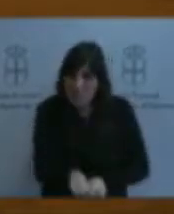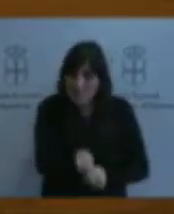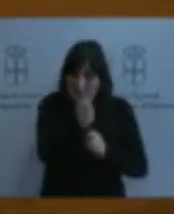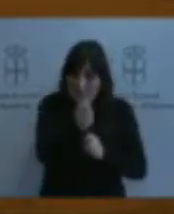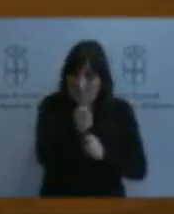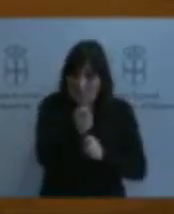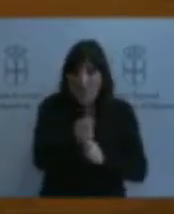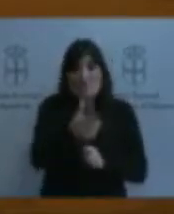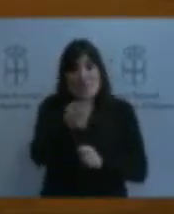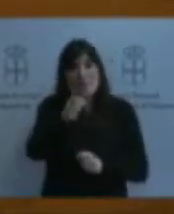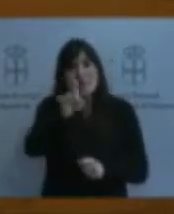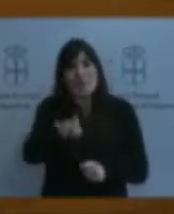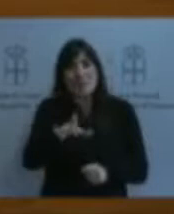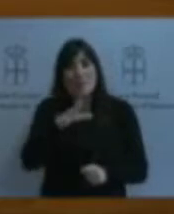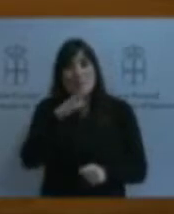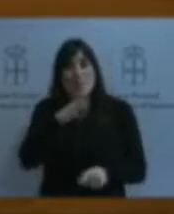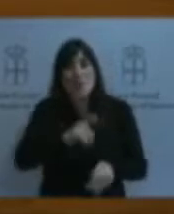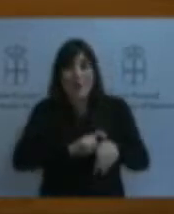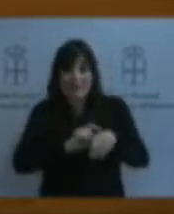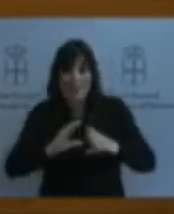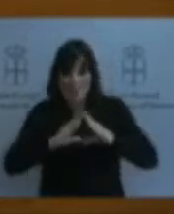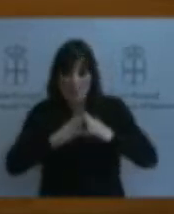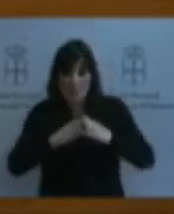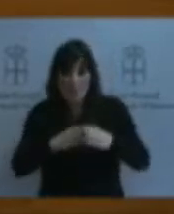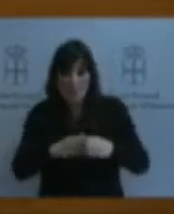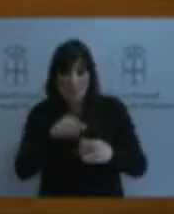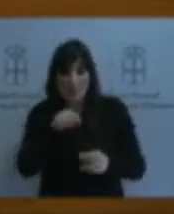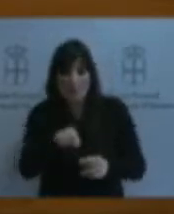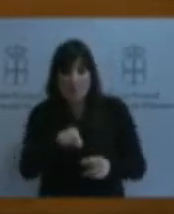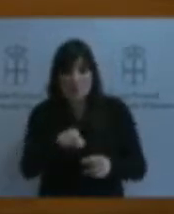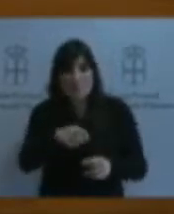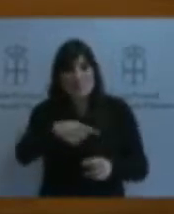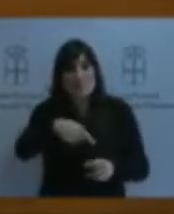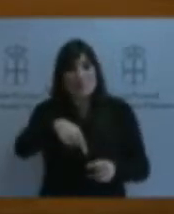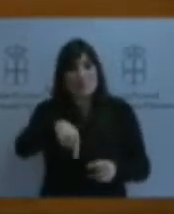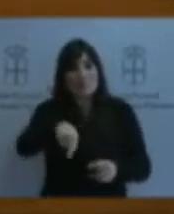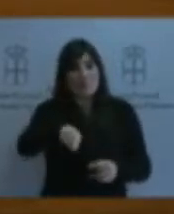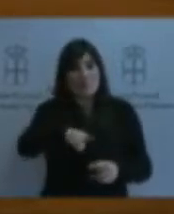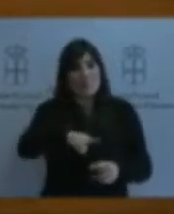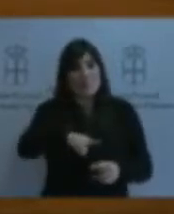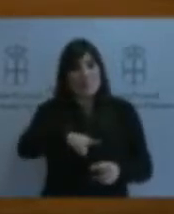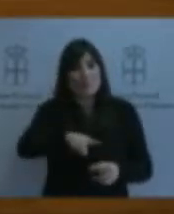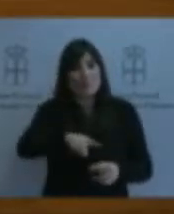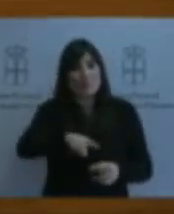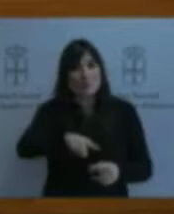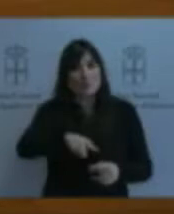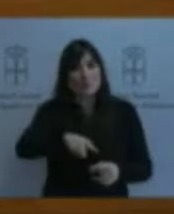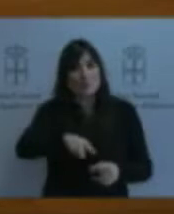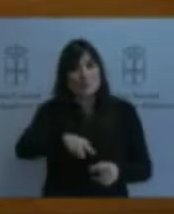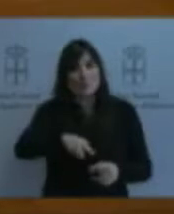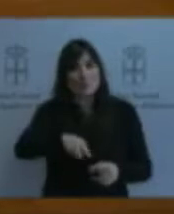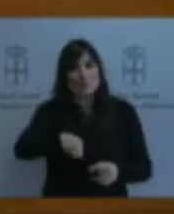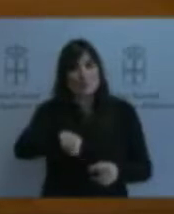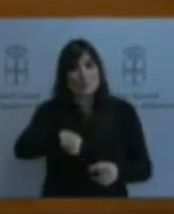embarcaciones las que están manteniendo al sector social el